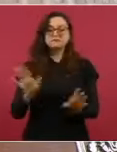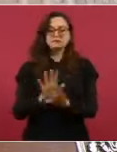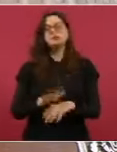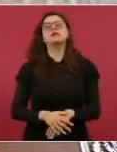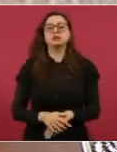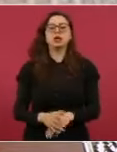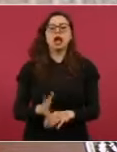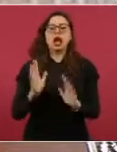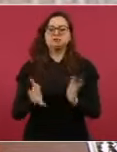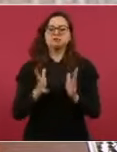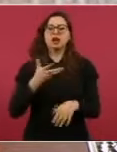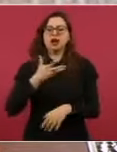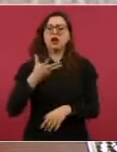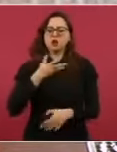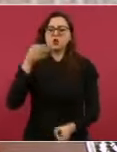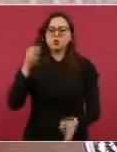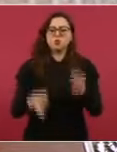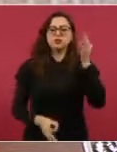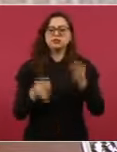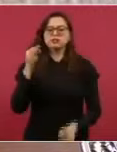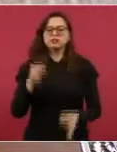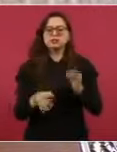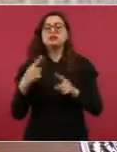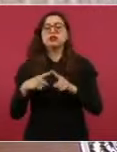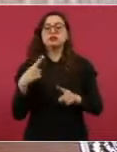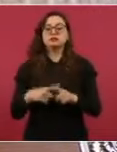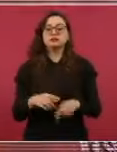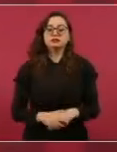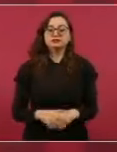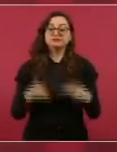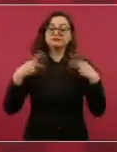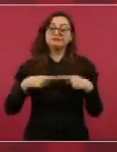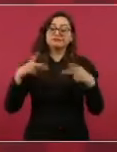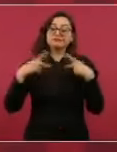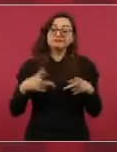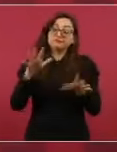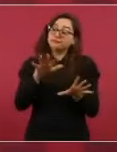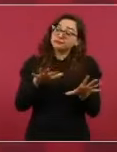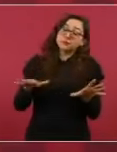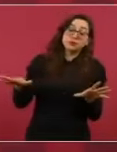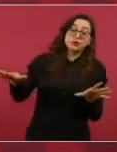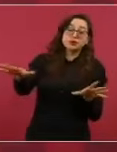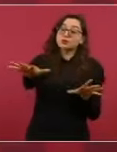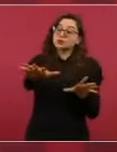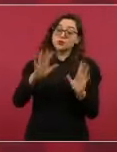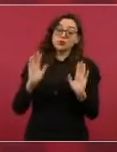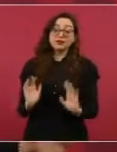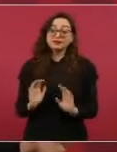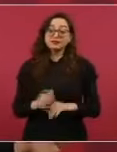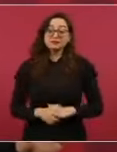popular, ya